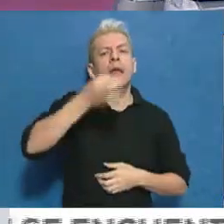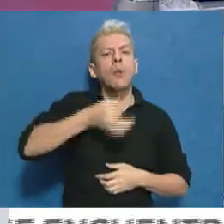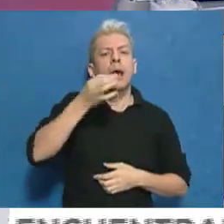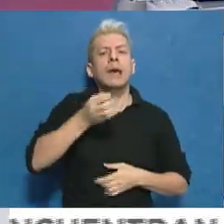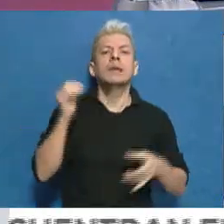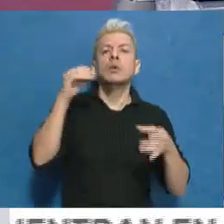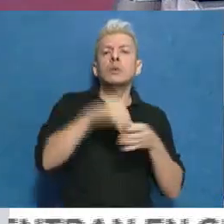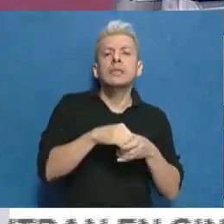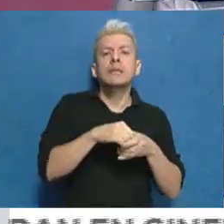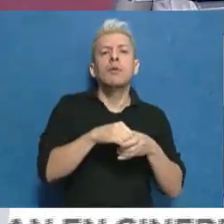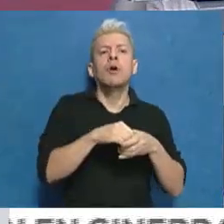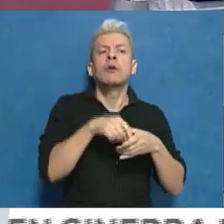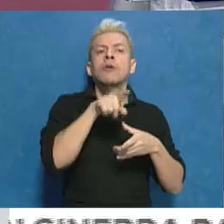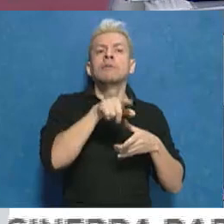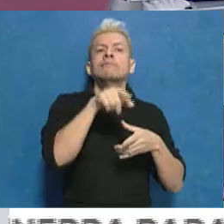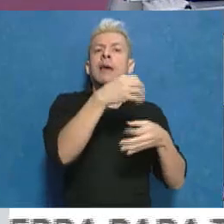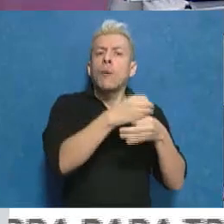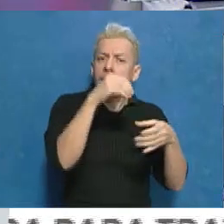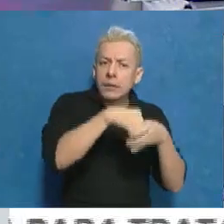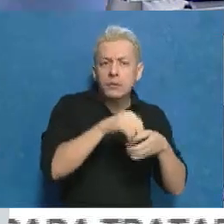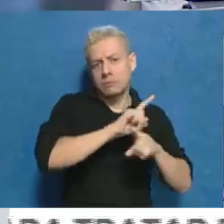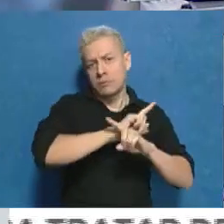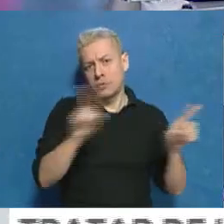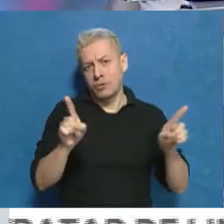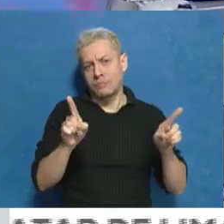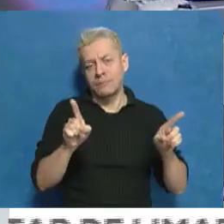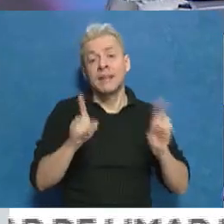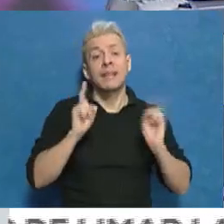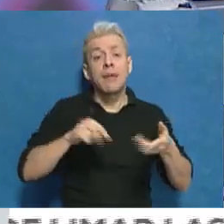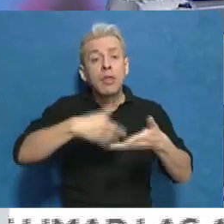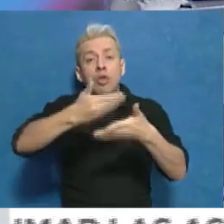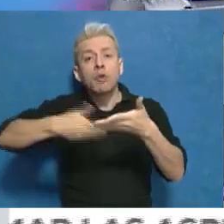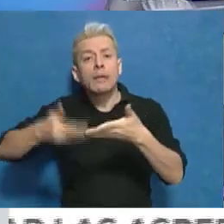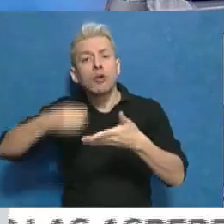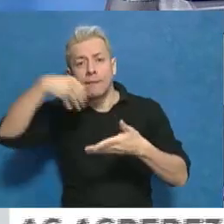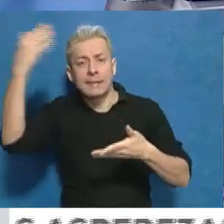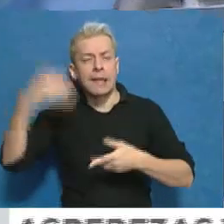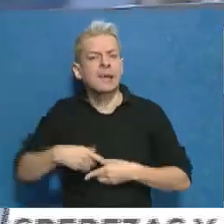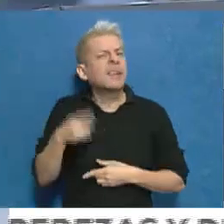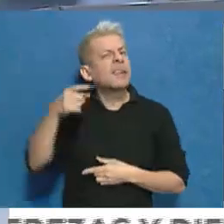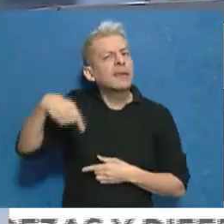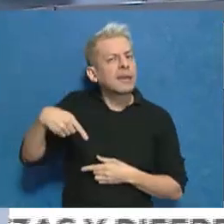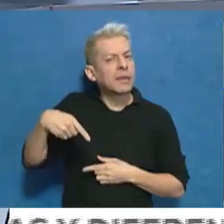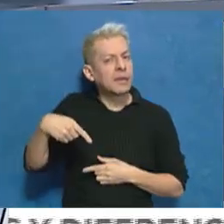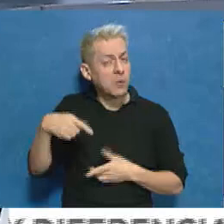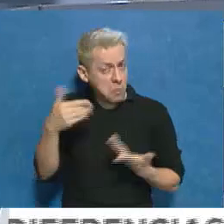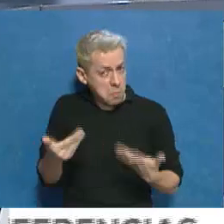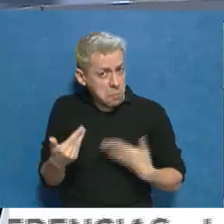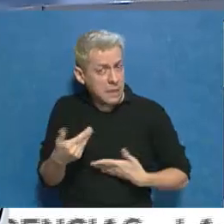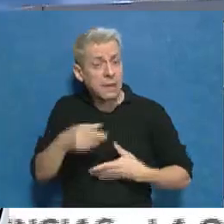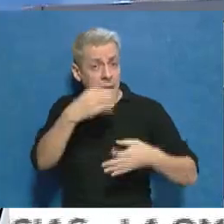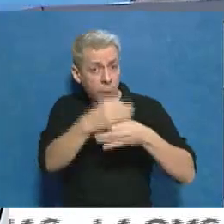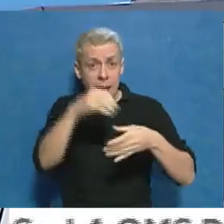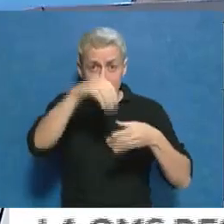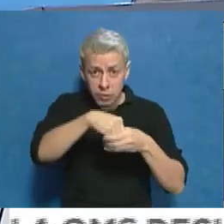en documentos oficiales y en escuelas. ¿De qué se trata esto básicamente? ¿Hoy no se puede o está permitido el lenguaje inclusivo en las